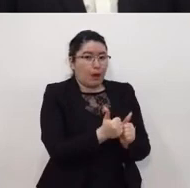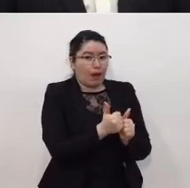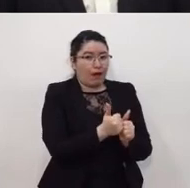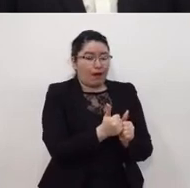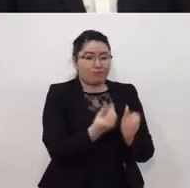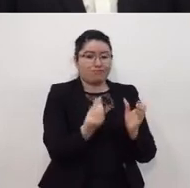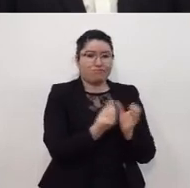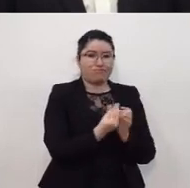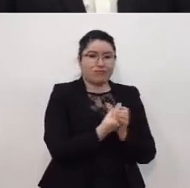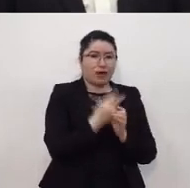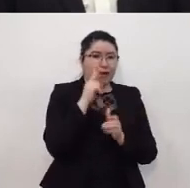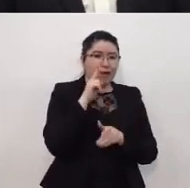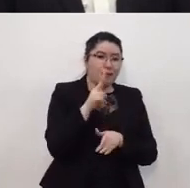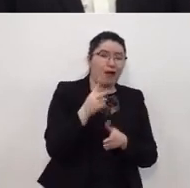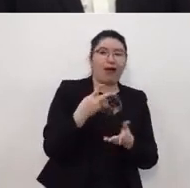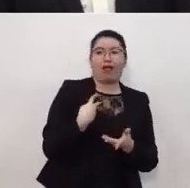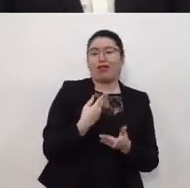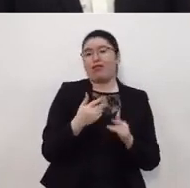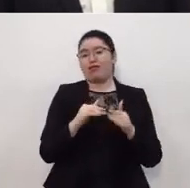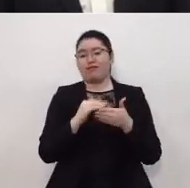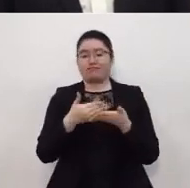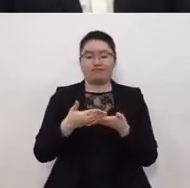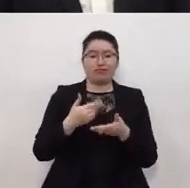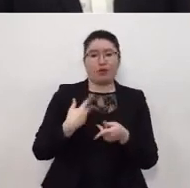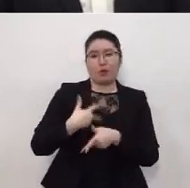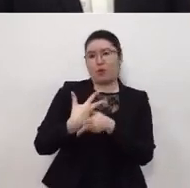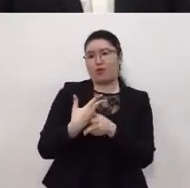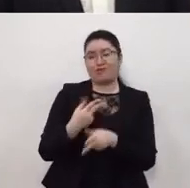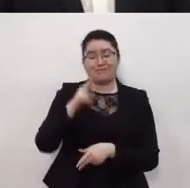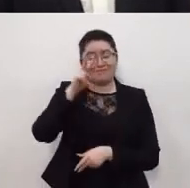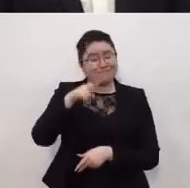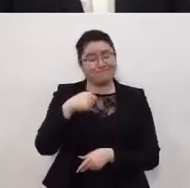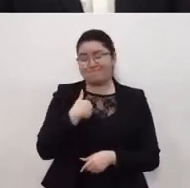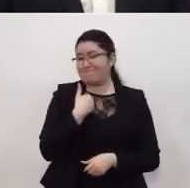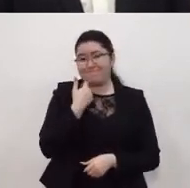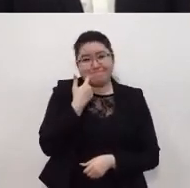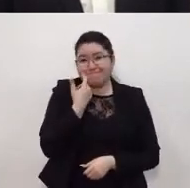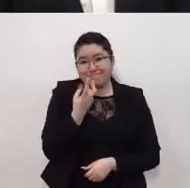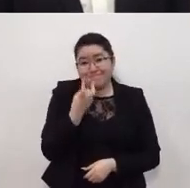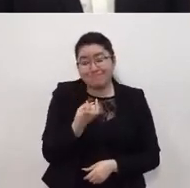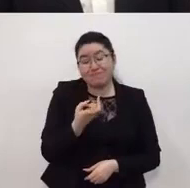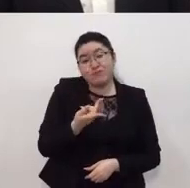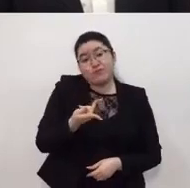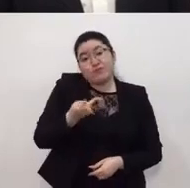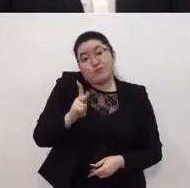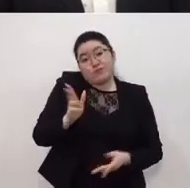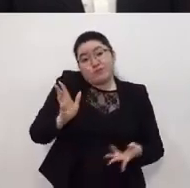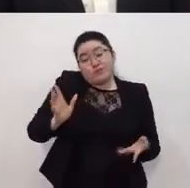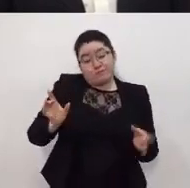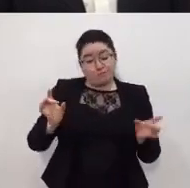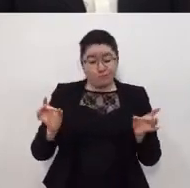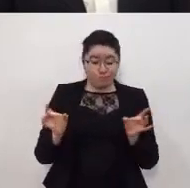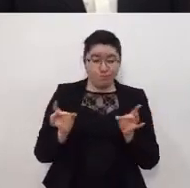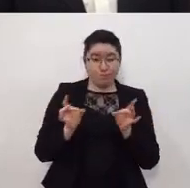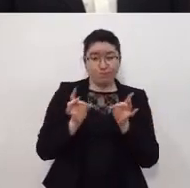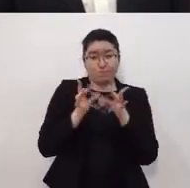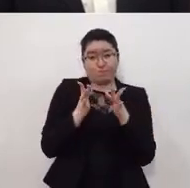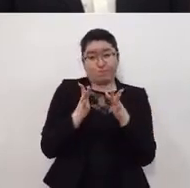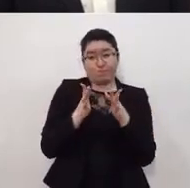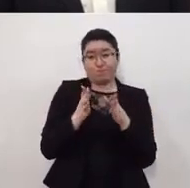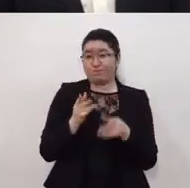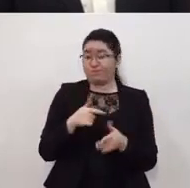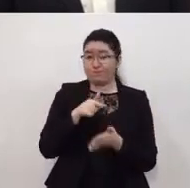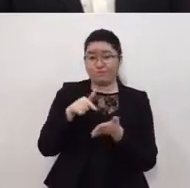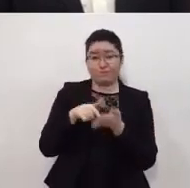de verdad quisiéramos no estar viviendo esta situación pero pues es algo que se está dando